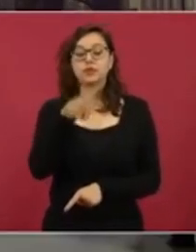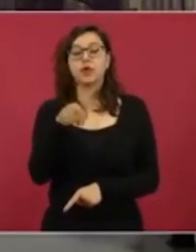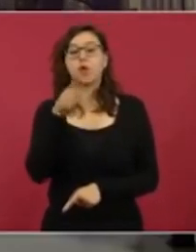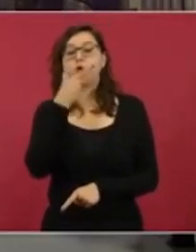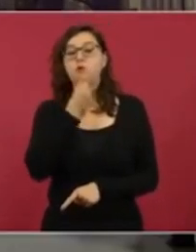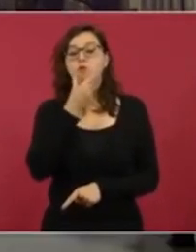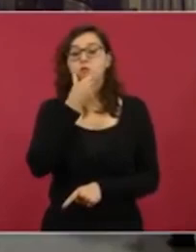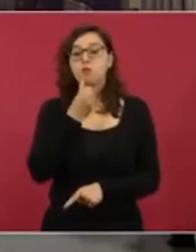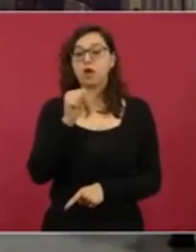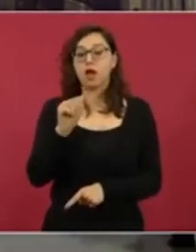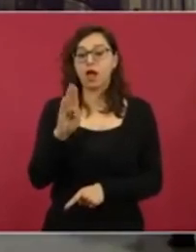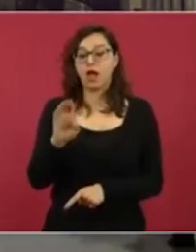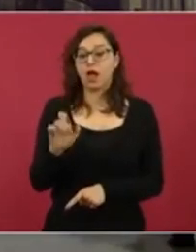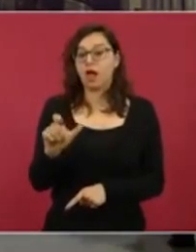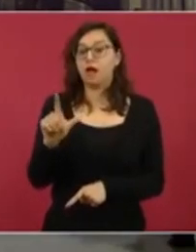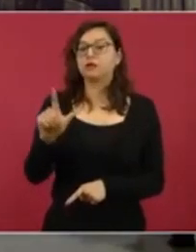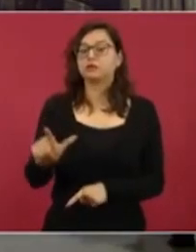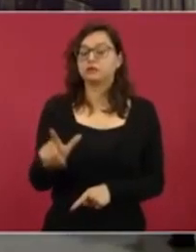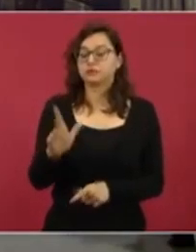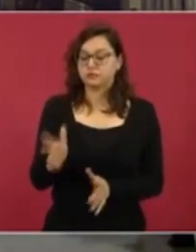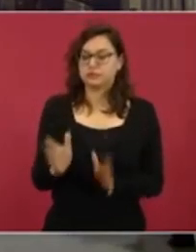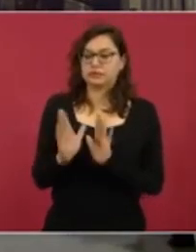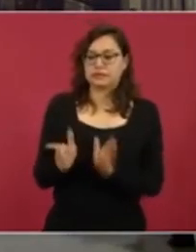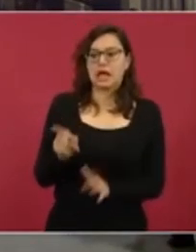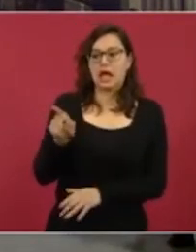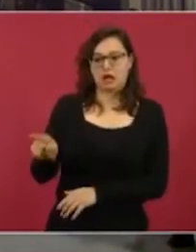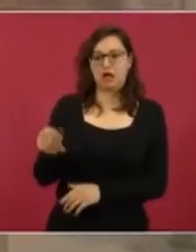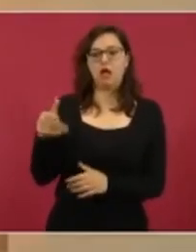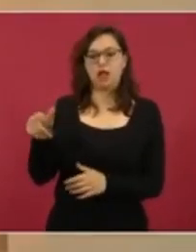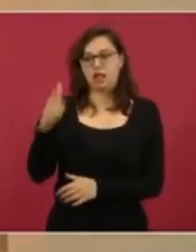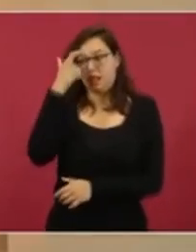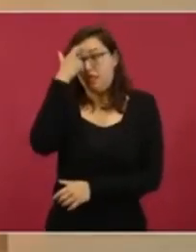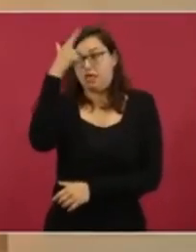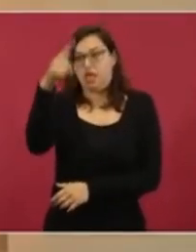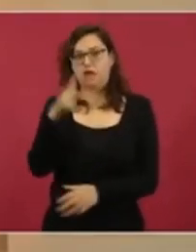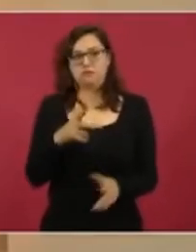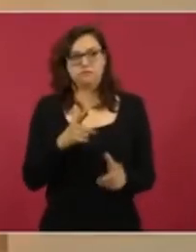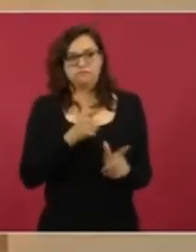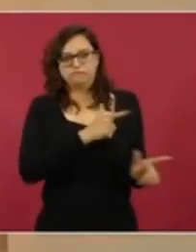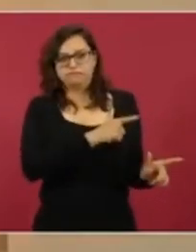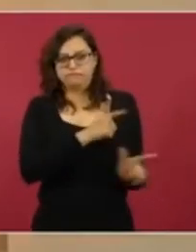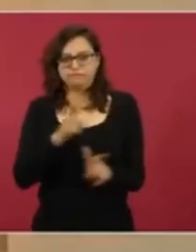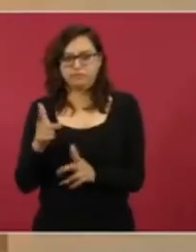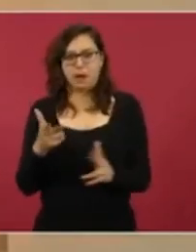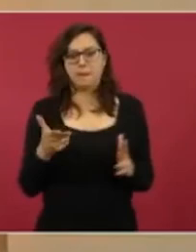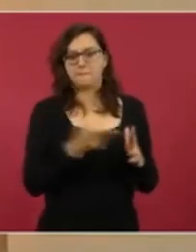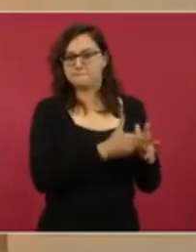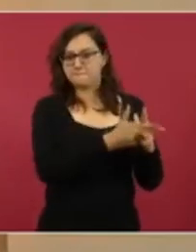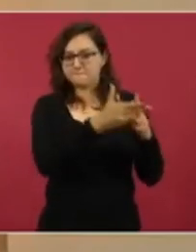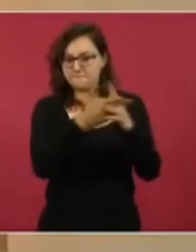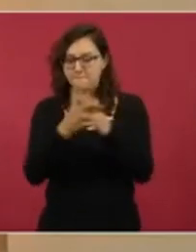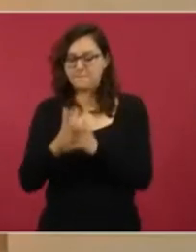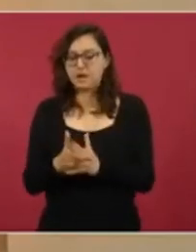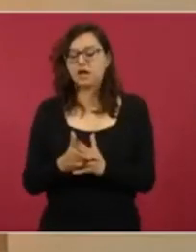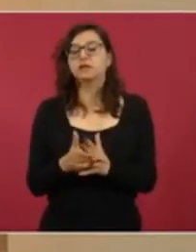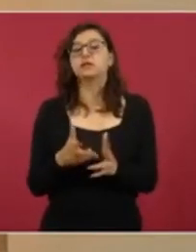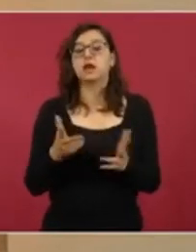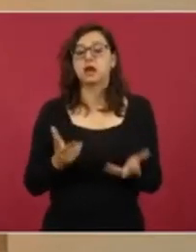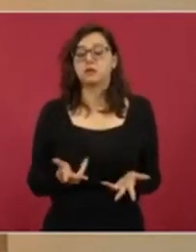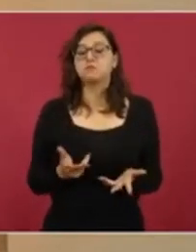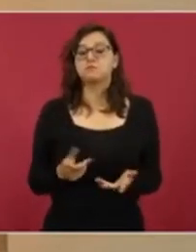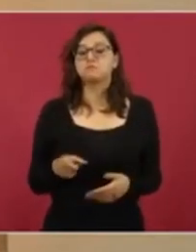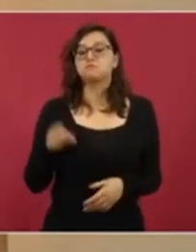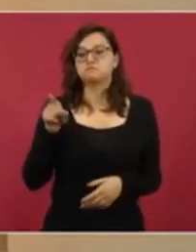que ya está imputado como probable autor material e intelectual de los hechos, pues hayan